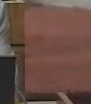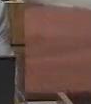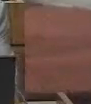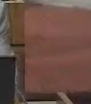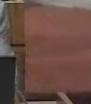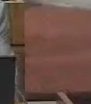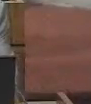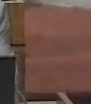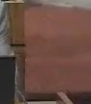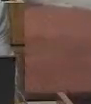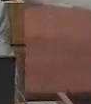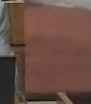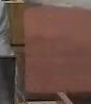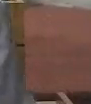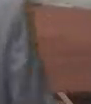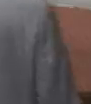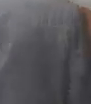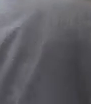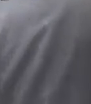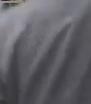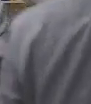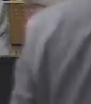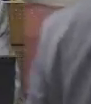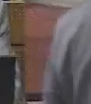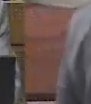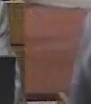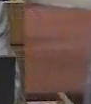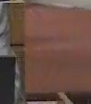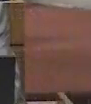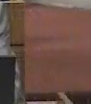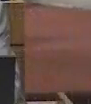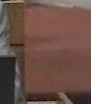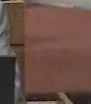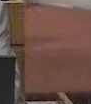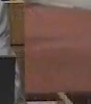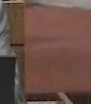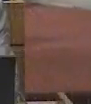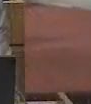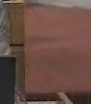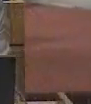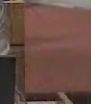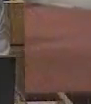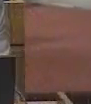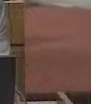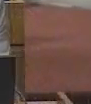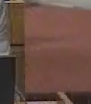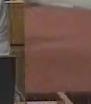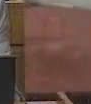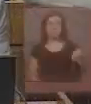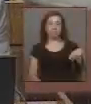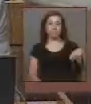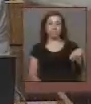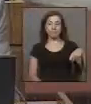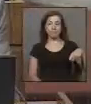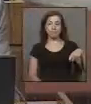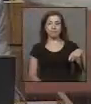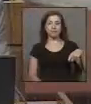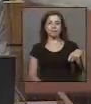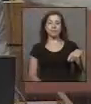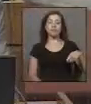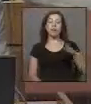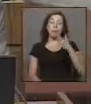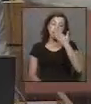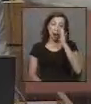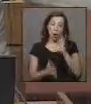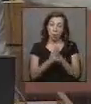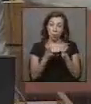reconocer que el proyecto de ley que estamos discutiendo sufrió modificaciones en el Senado que lo mejoró bastante, porque hay que ser